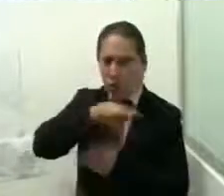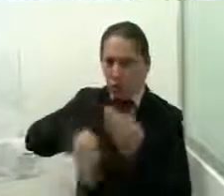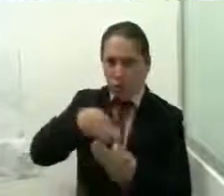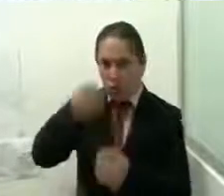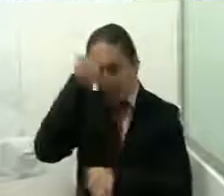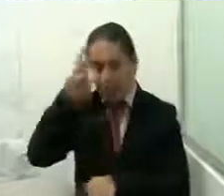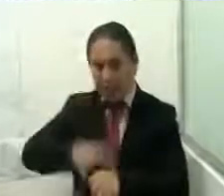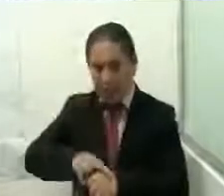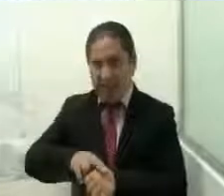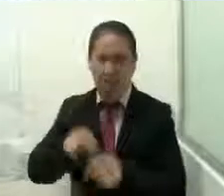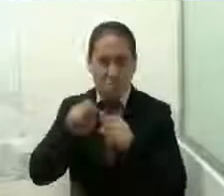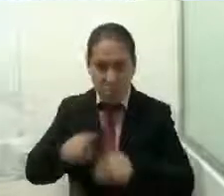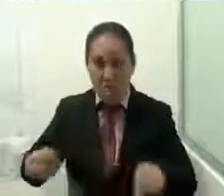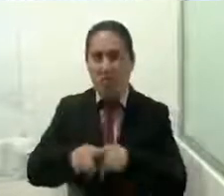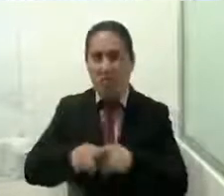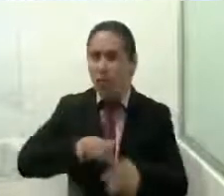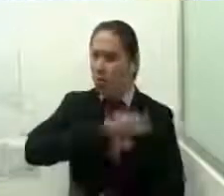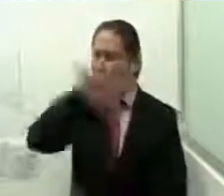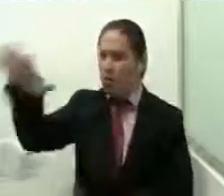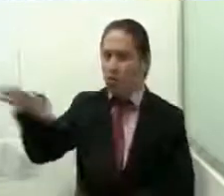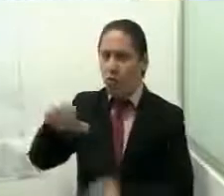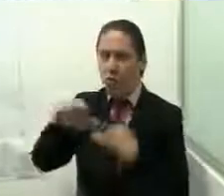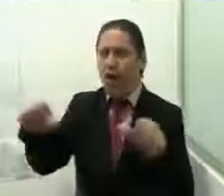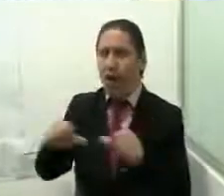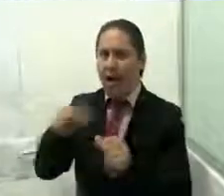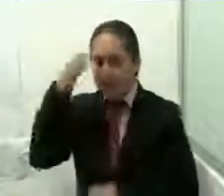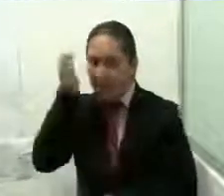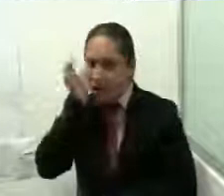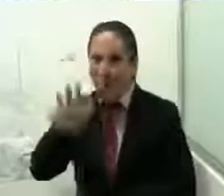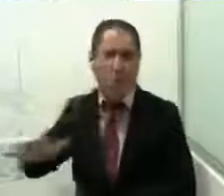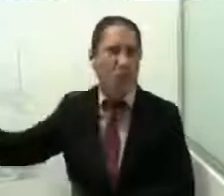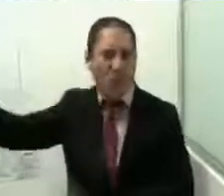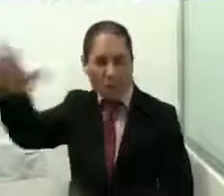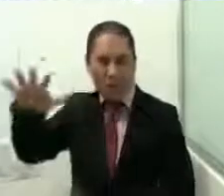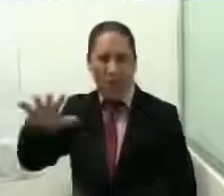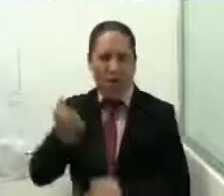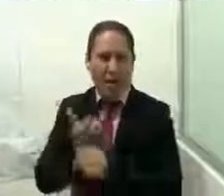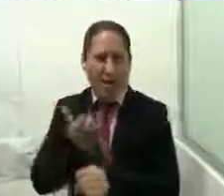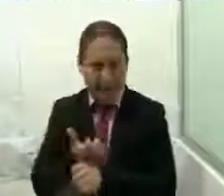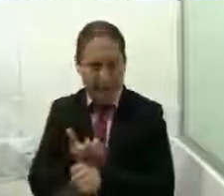en todo el sector. De igual forma, realizamos